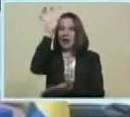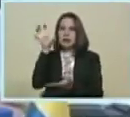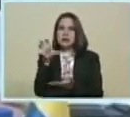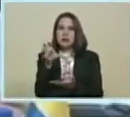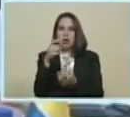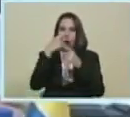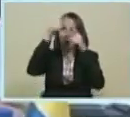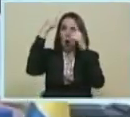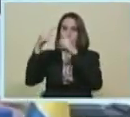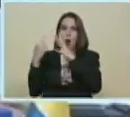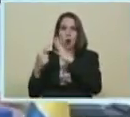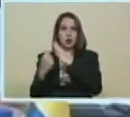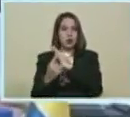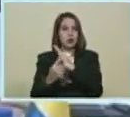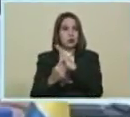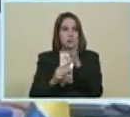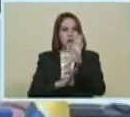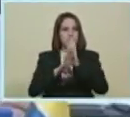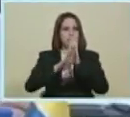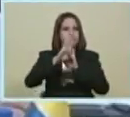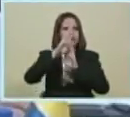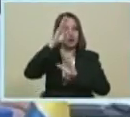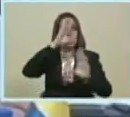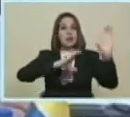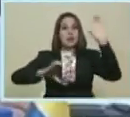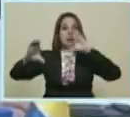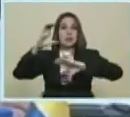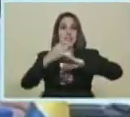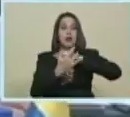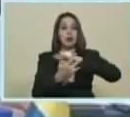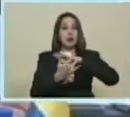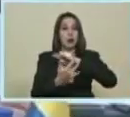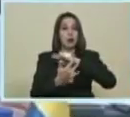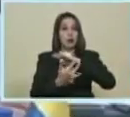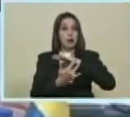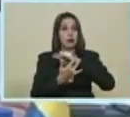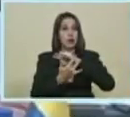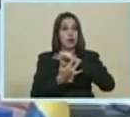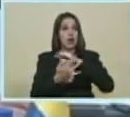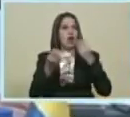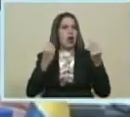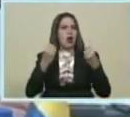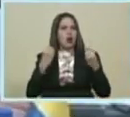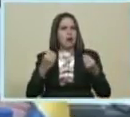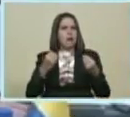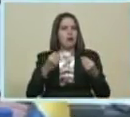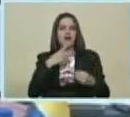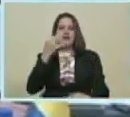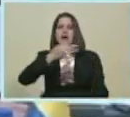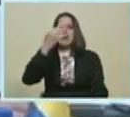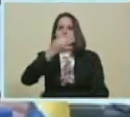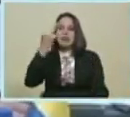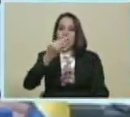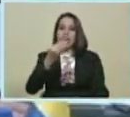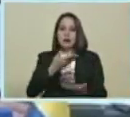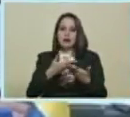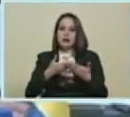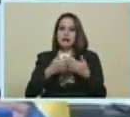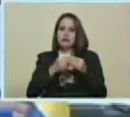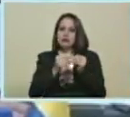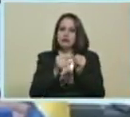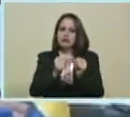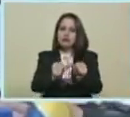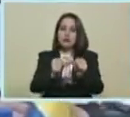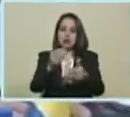otros En el desarrollo De la ciencia Y la tecnología El cual ciertamente Podría ser de asistencia Para avanzar La